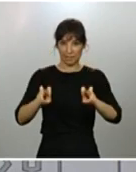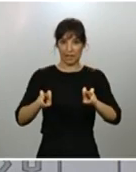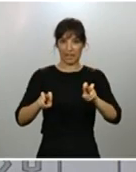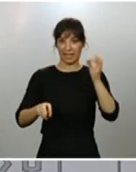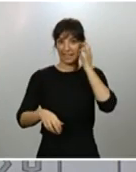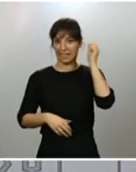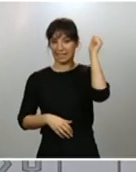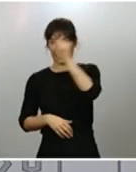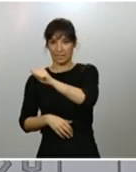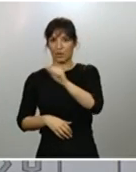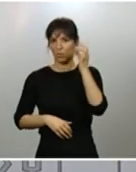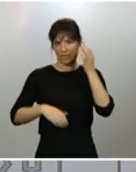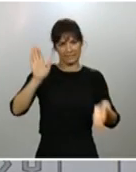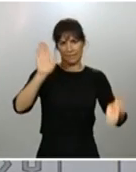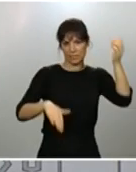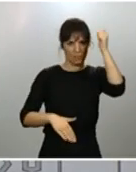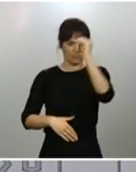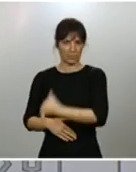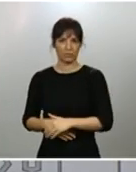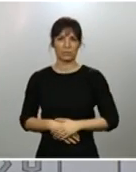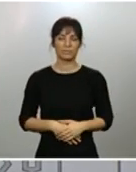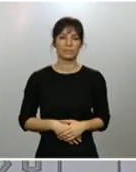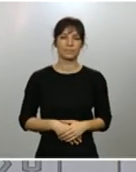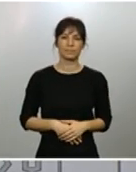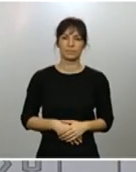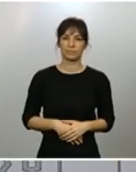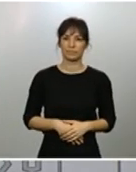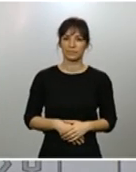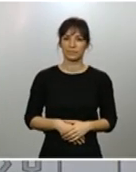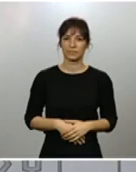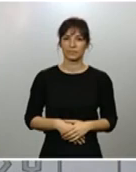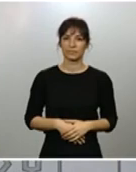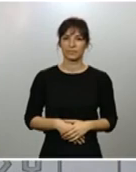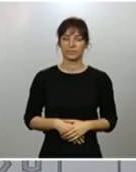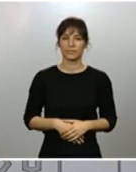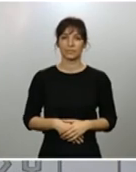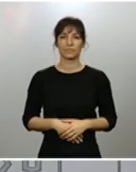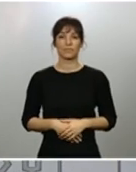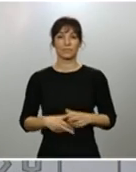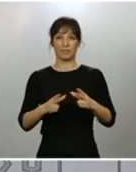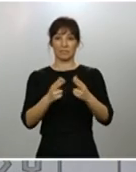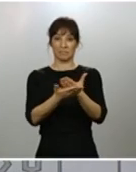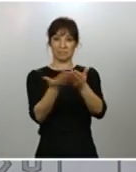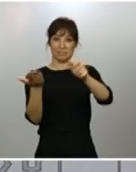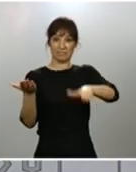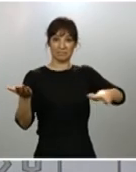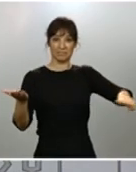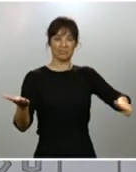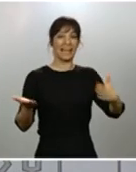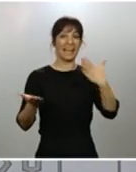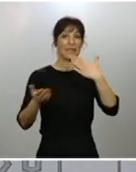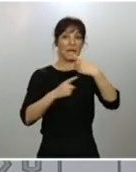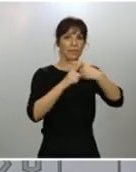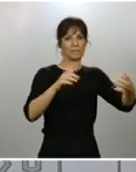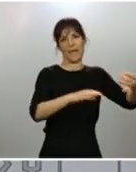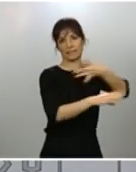La edad mediana también es mayor en la población general que en la población de sanitarios, lo cual también